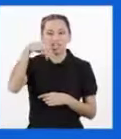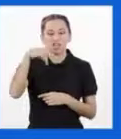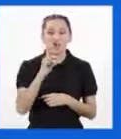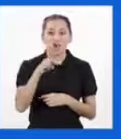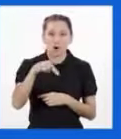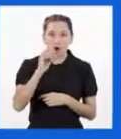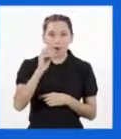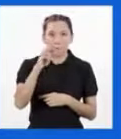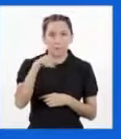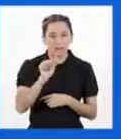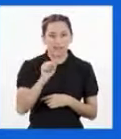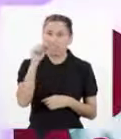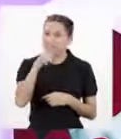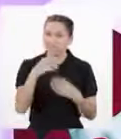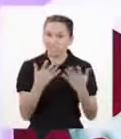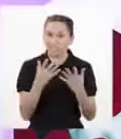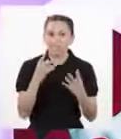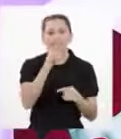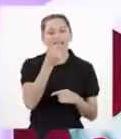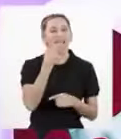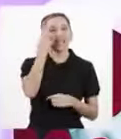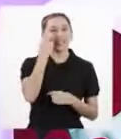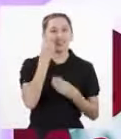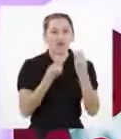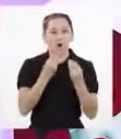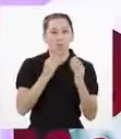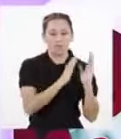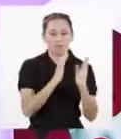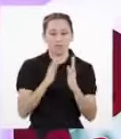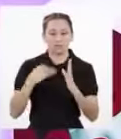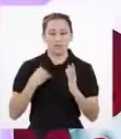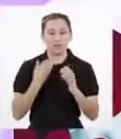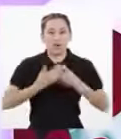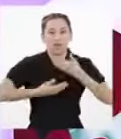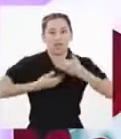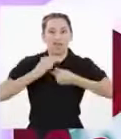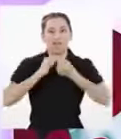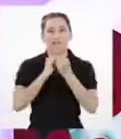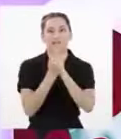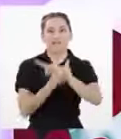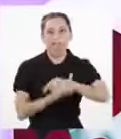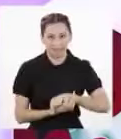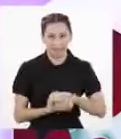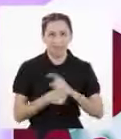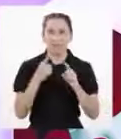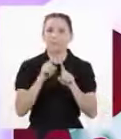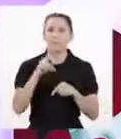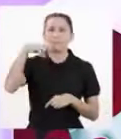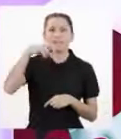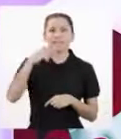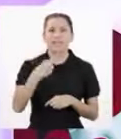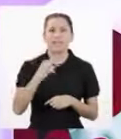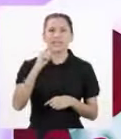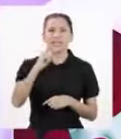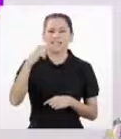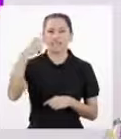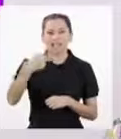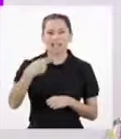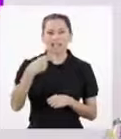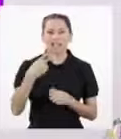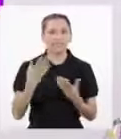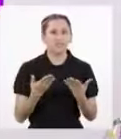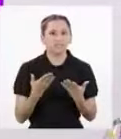resultados nos permiten entender nuestro propio proceso evolutivo Pero ¿Cuáles son los impactos de los resultados del PGH en la biología?